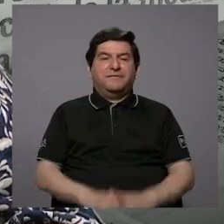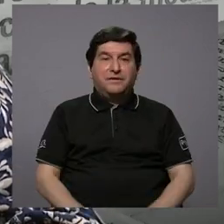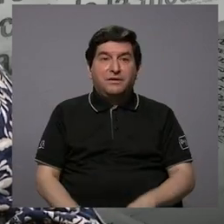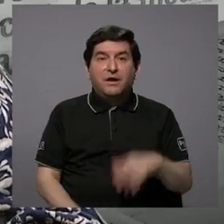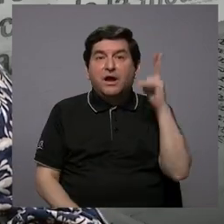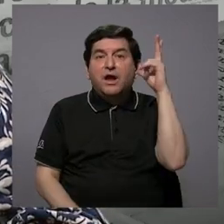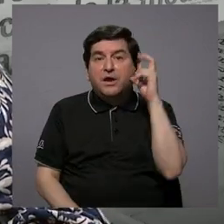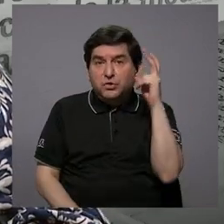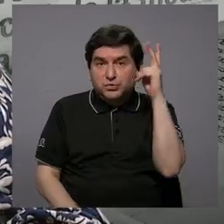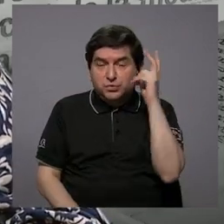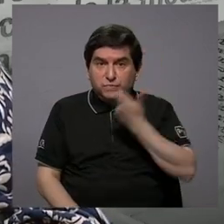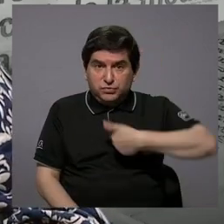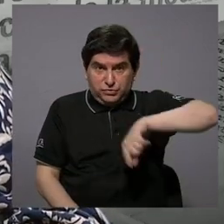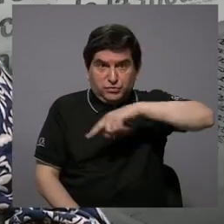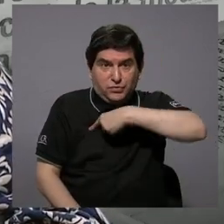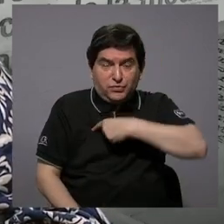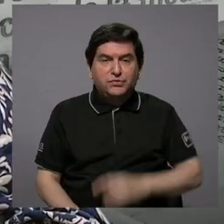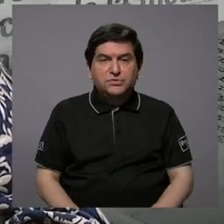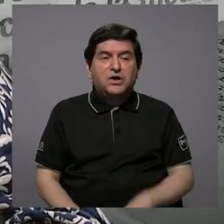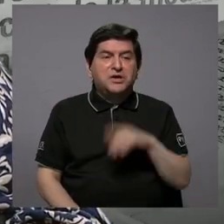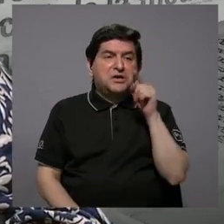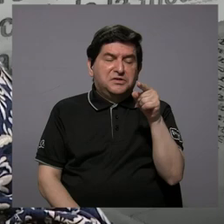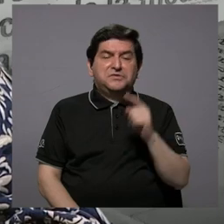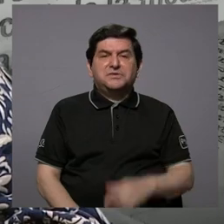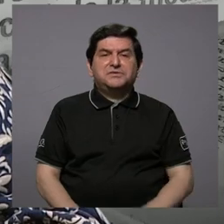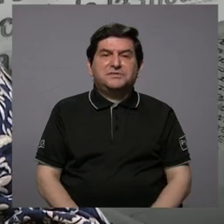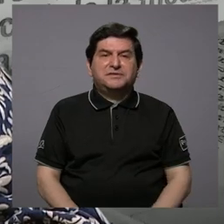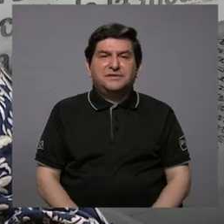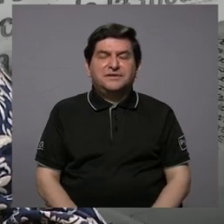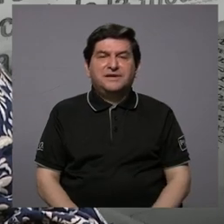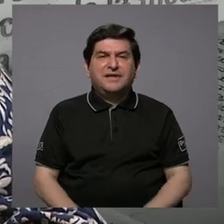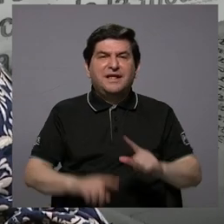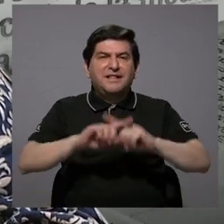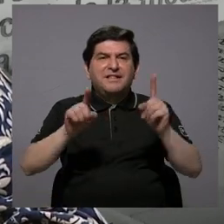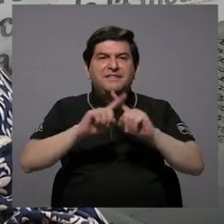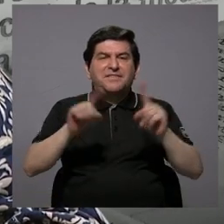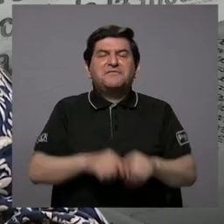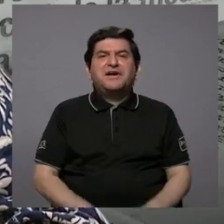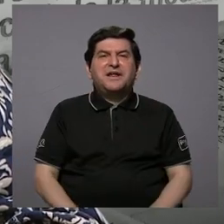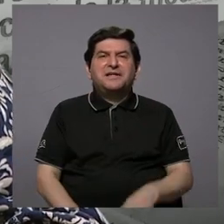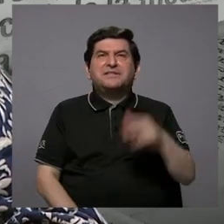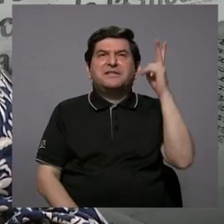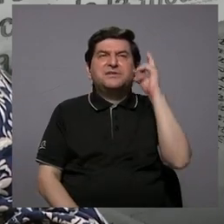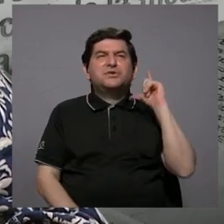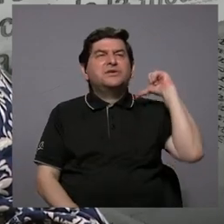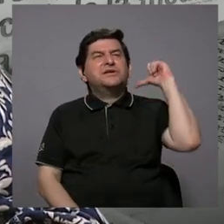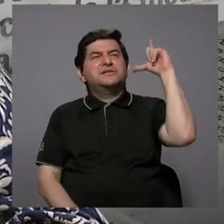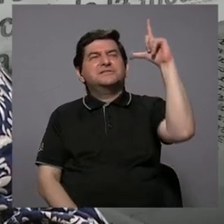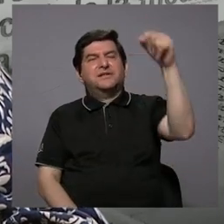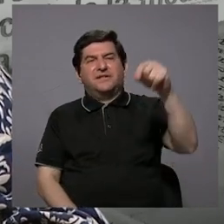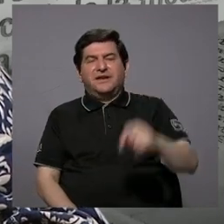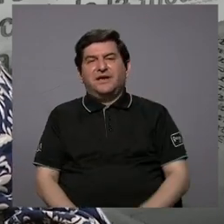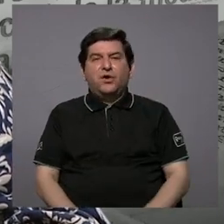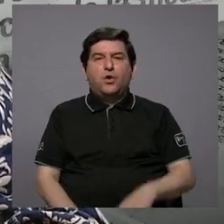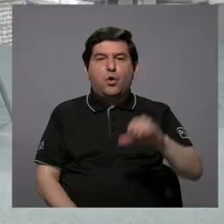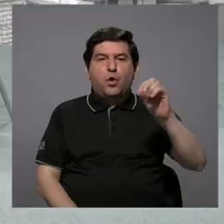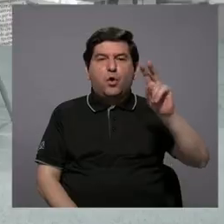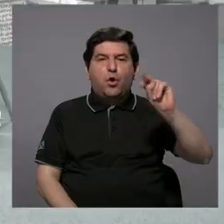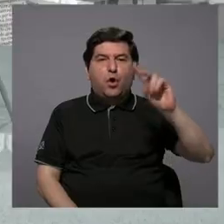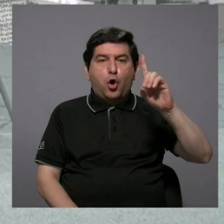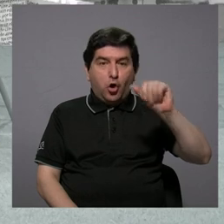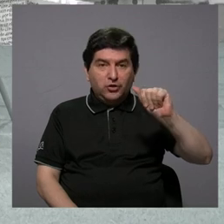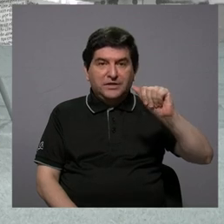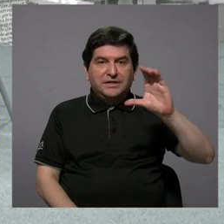Escuchábamos radio en la playa, las estaciones que se veían de larga distancia. En onda corta. En onda